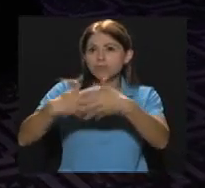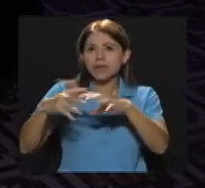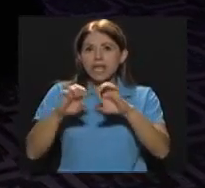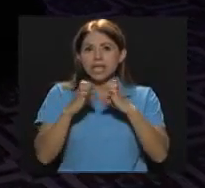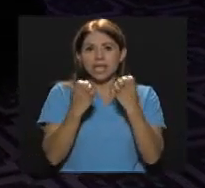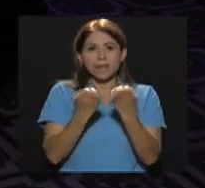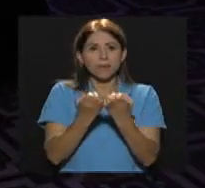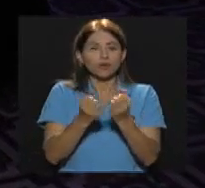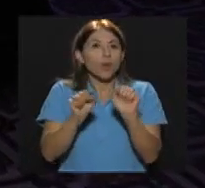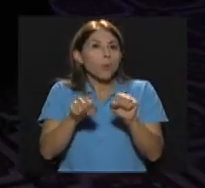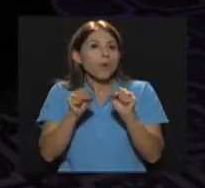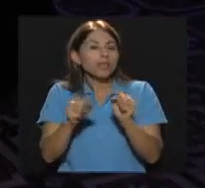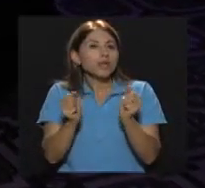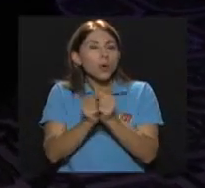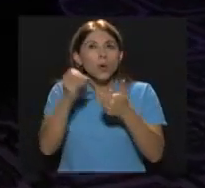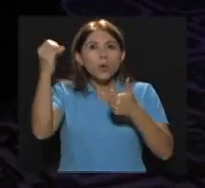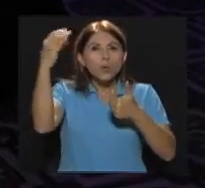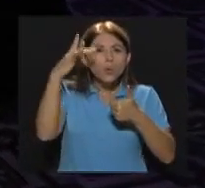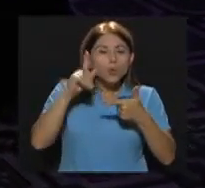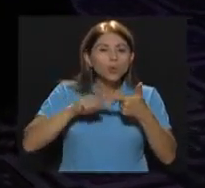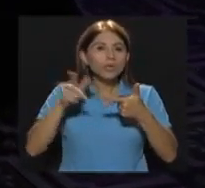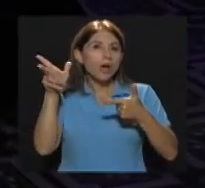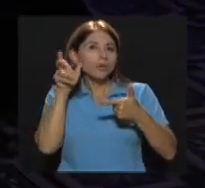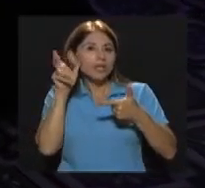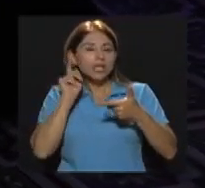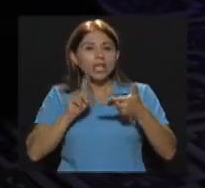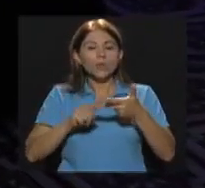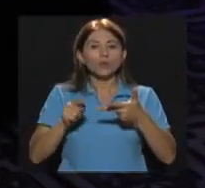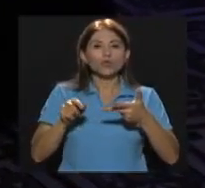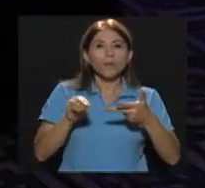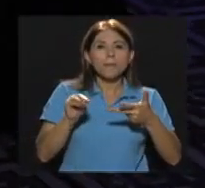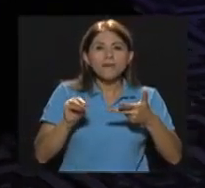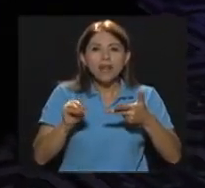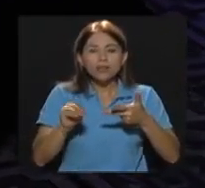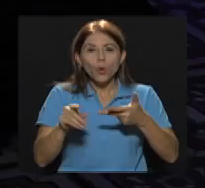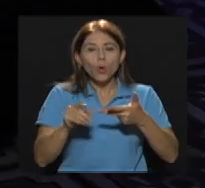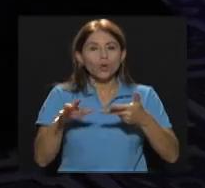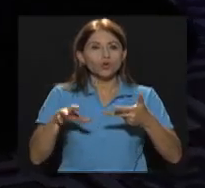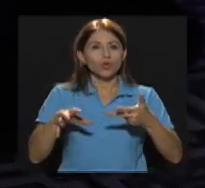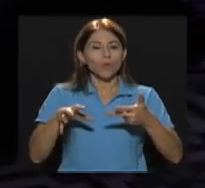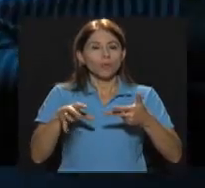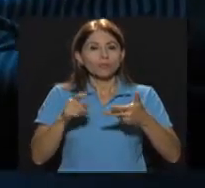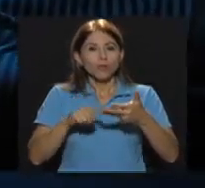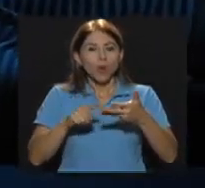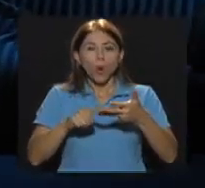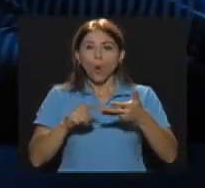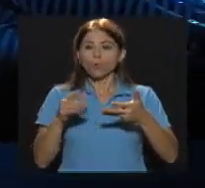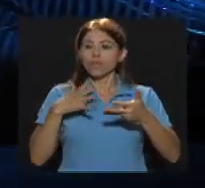Que pueden ser lumínicos, auditivos, vibratorios, deposición, etcétera